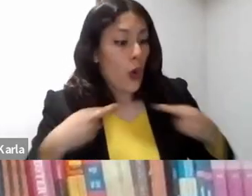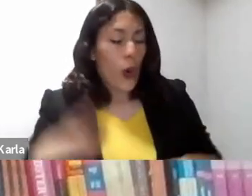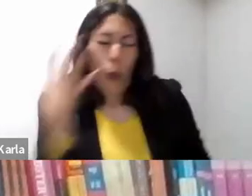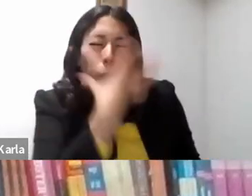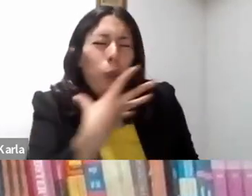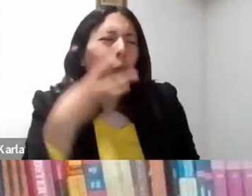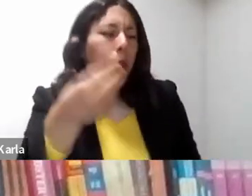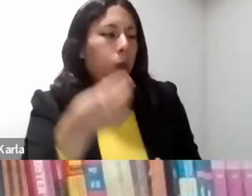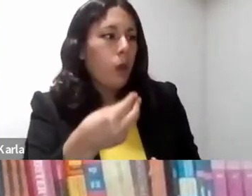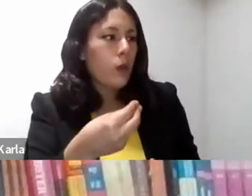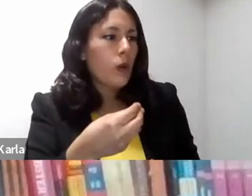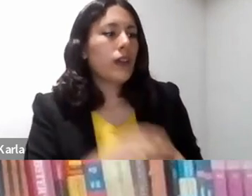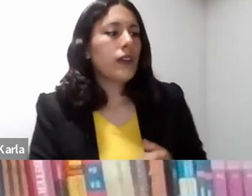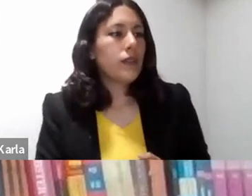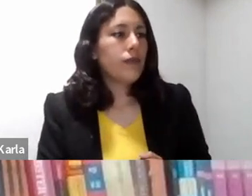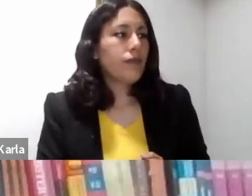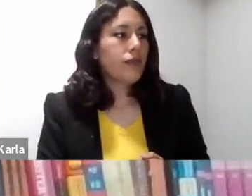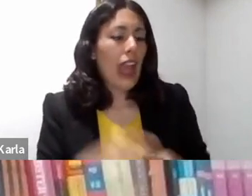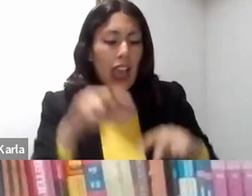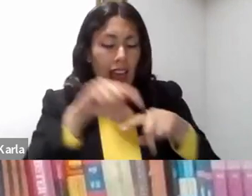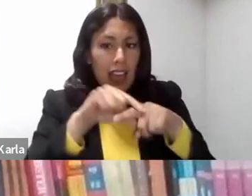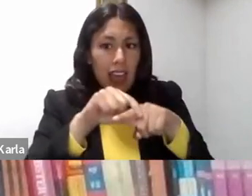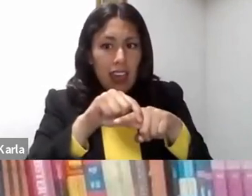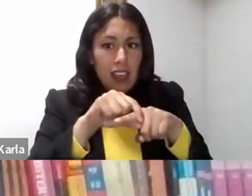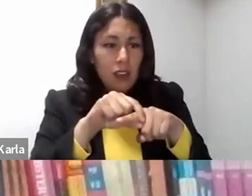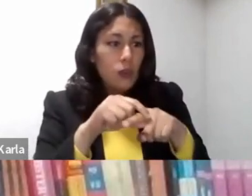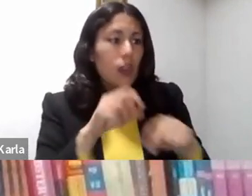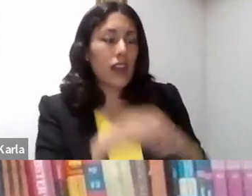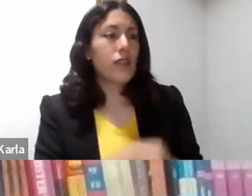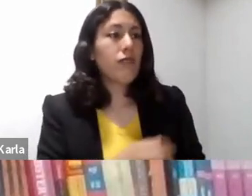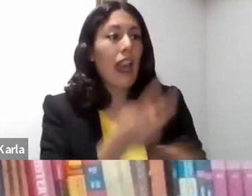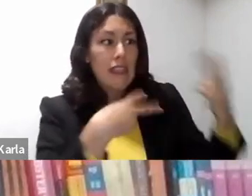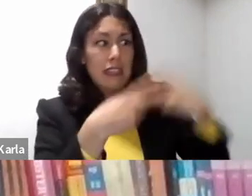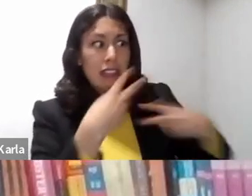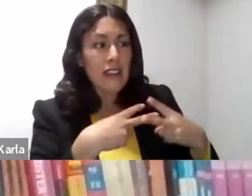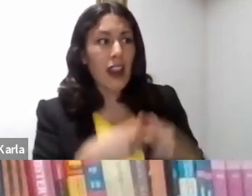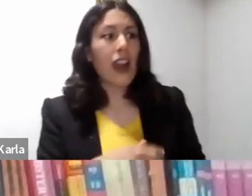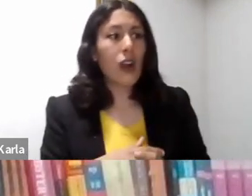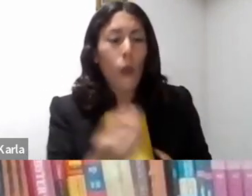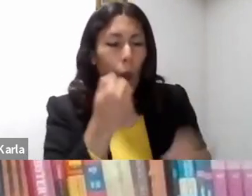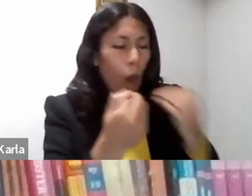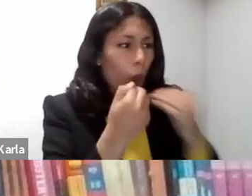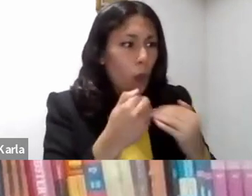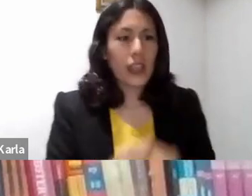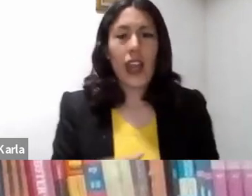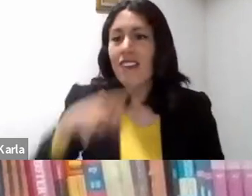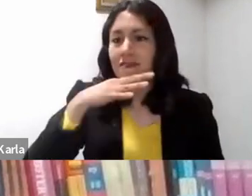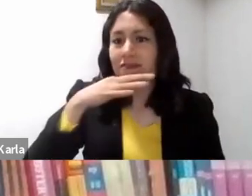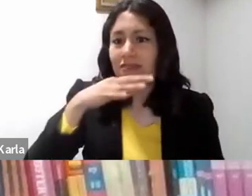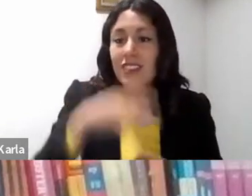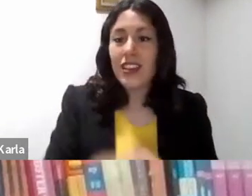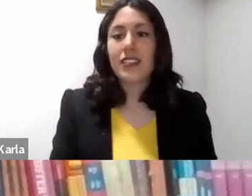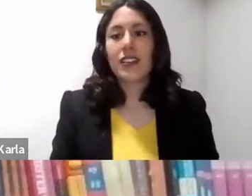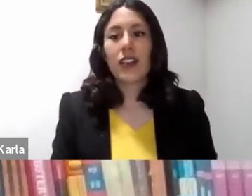en el dedo y sandalias en los pies. Traigan el becerro gordo y mátenlo. Comamos y hagamos una fiesta, porque este hijo